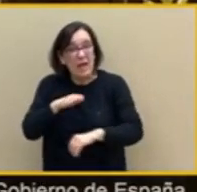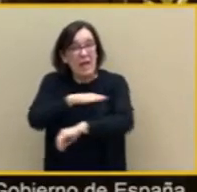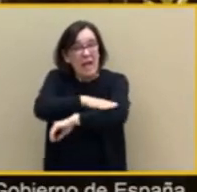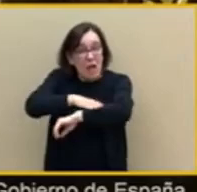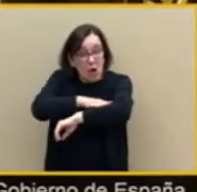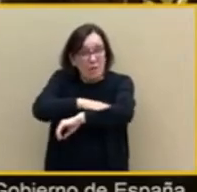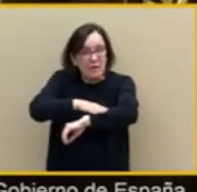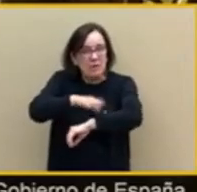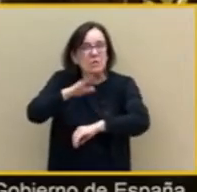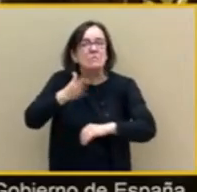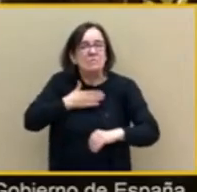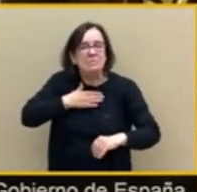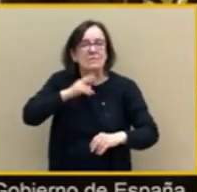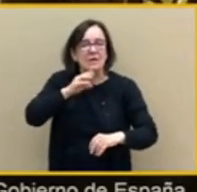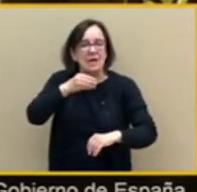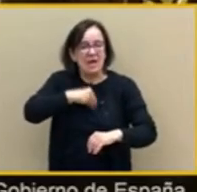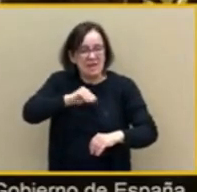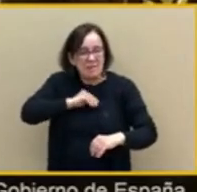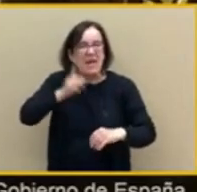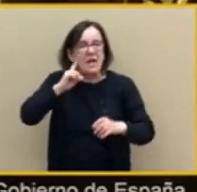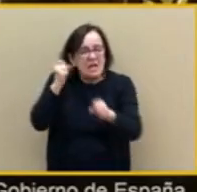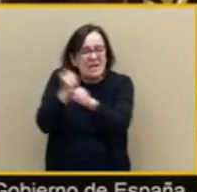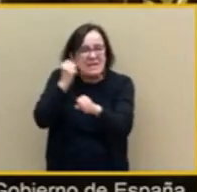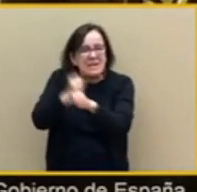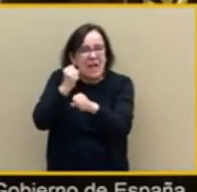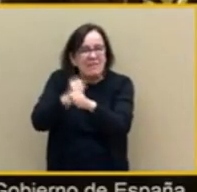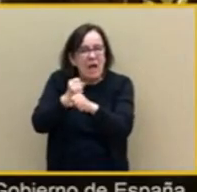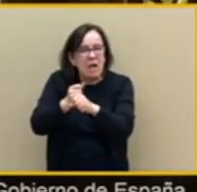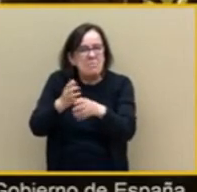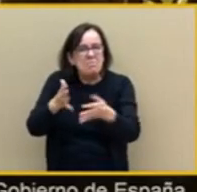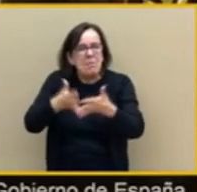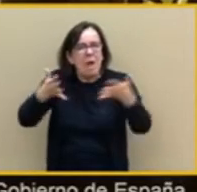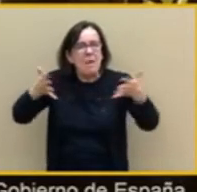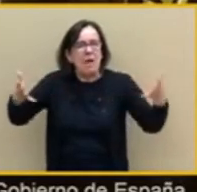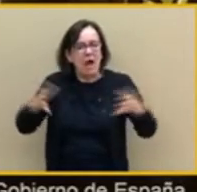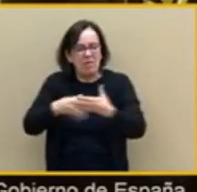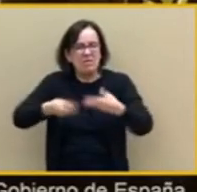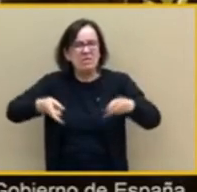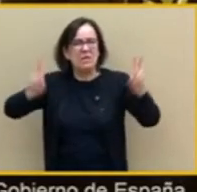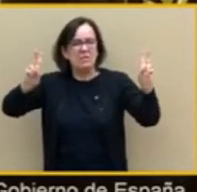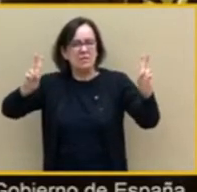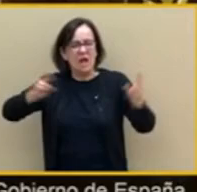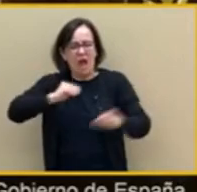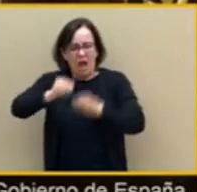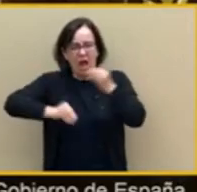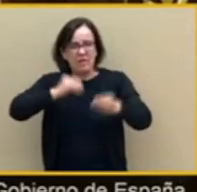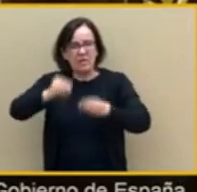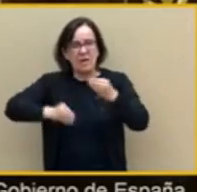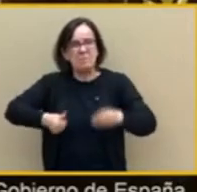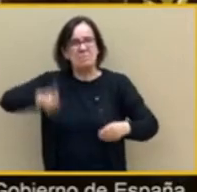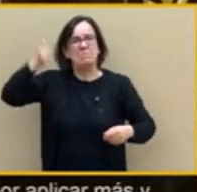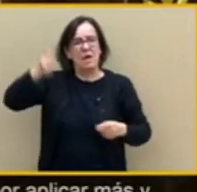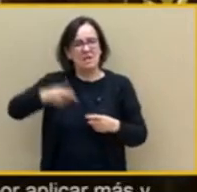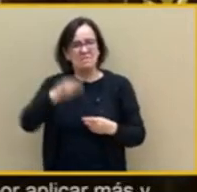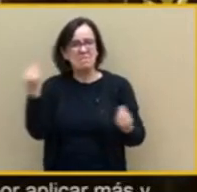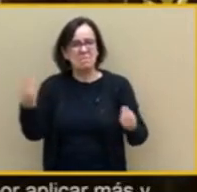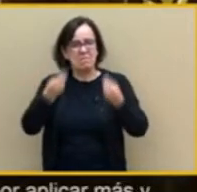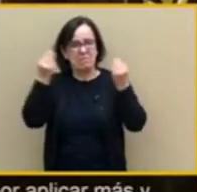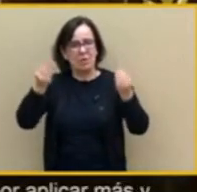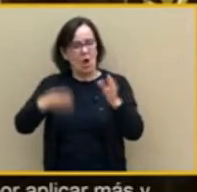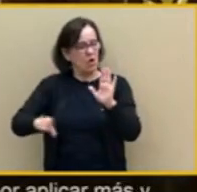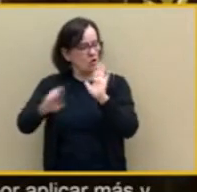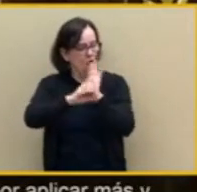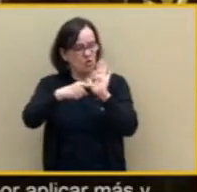democracia y por aplicar más y mejor la Constitución española. Usted ha hablado